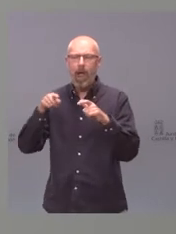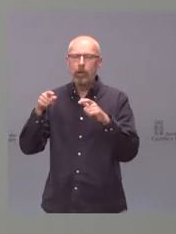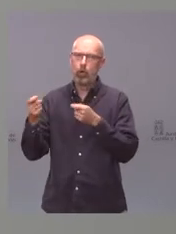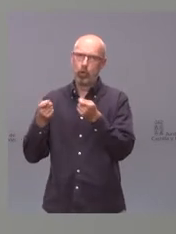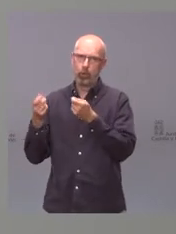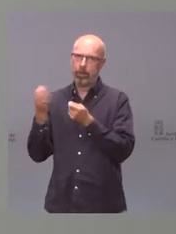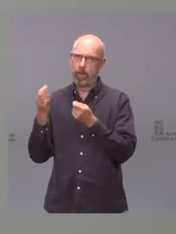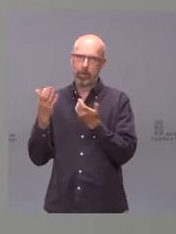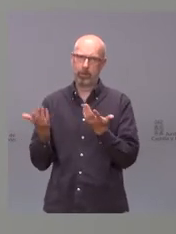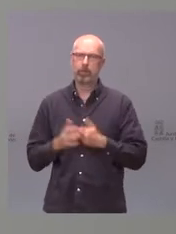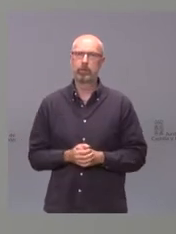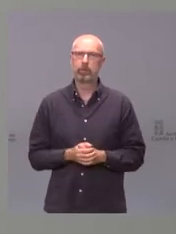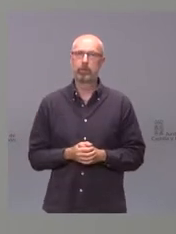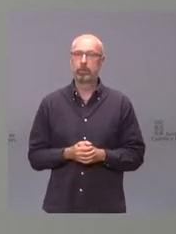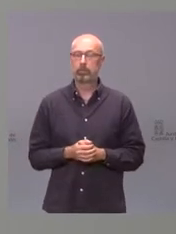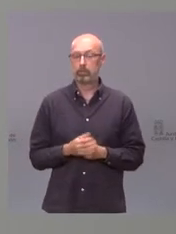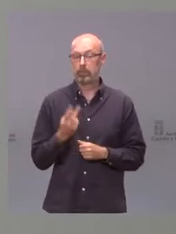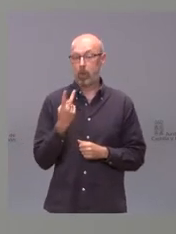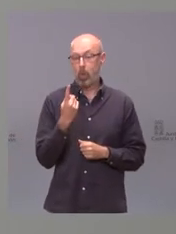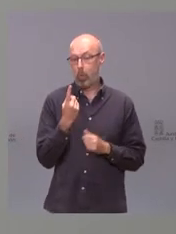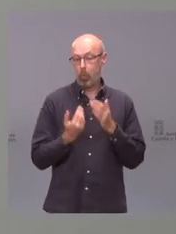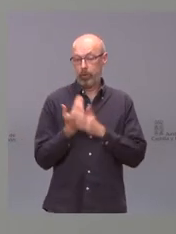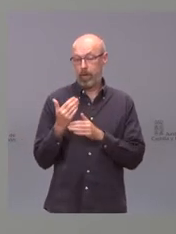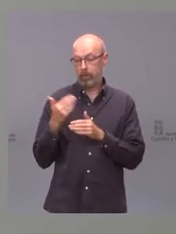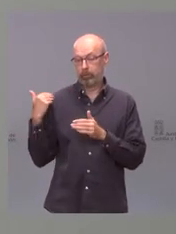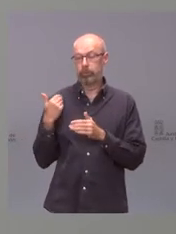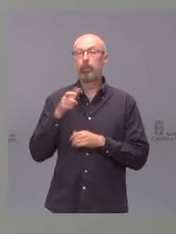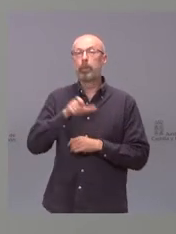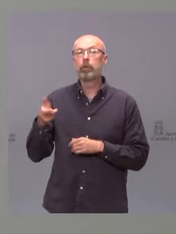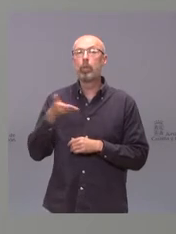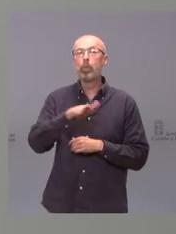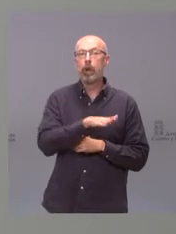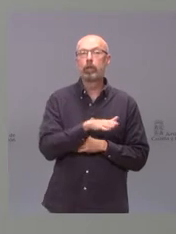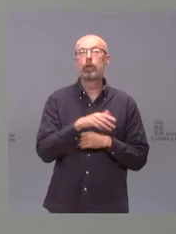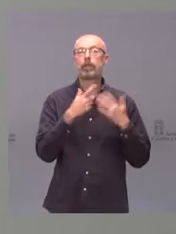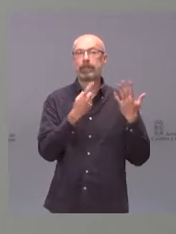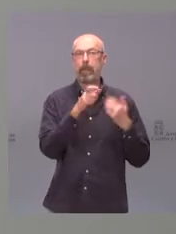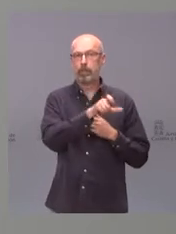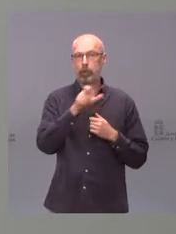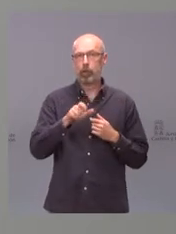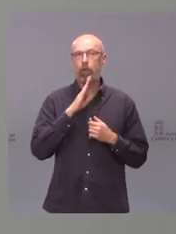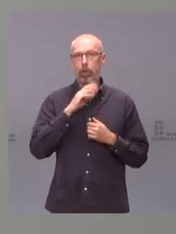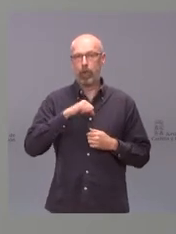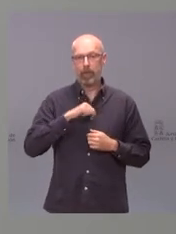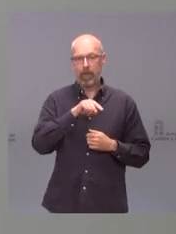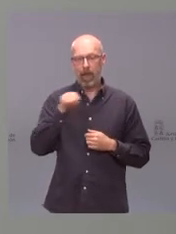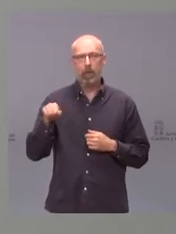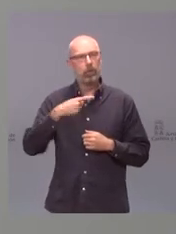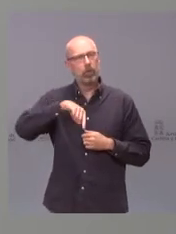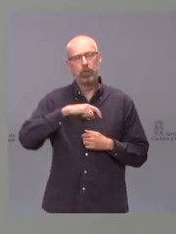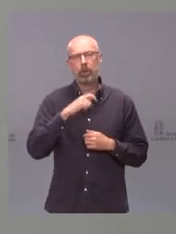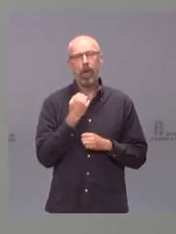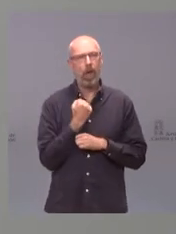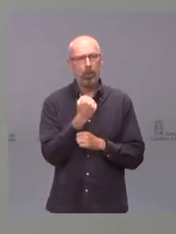nuestras UCI. En las últimas 24 horas han fallecido en nuestros hospitales seis personas. Mandamos nuestro cariño y nuestro apoyo